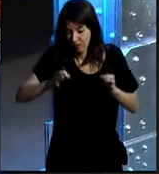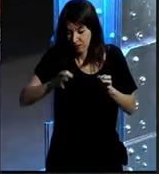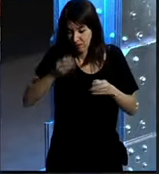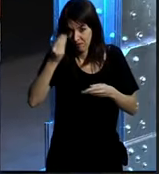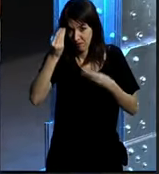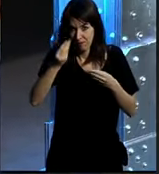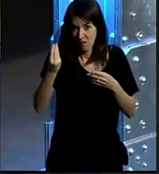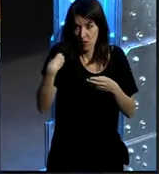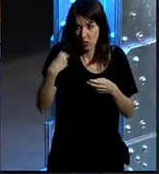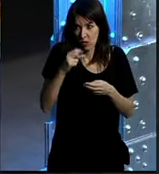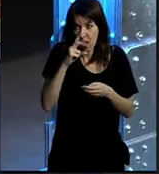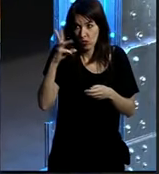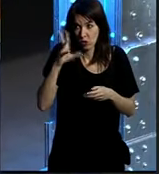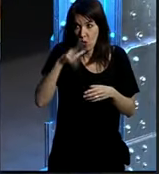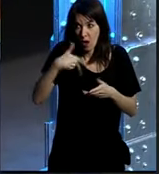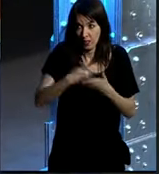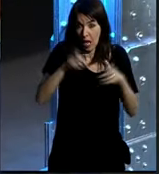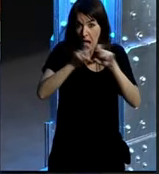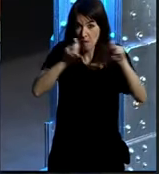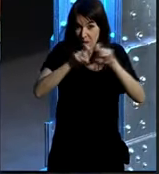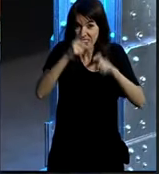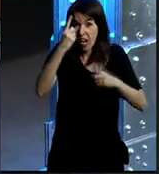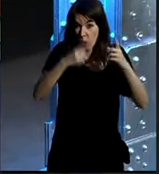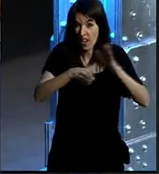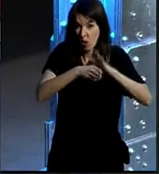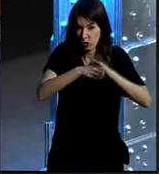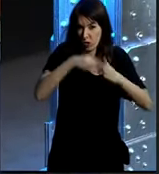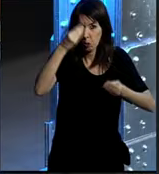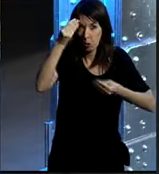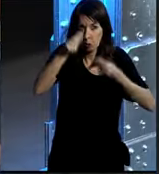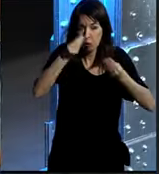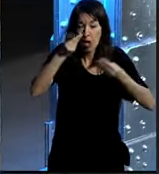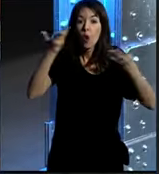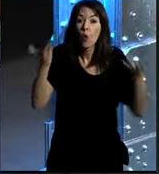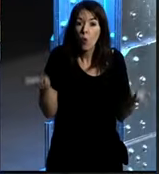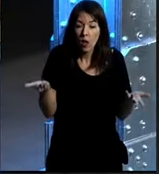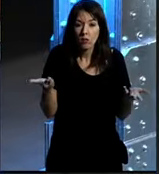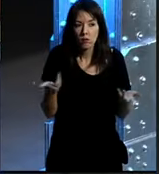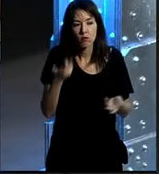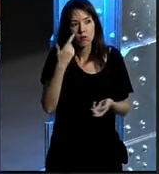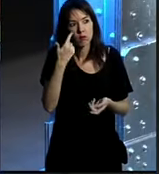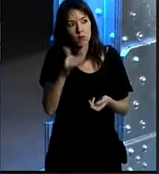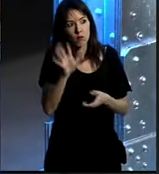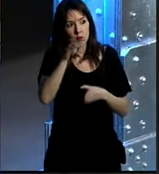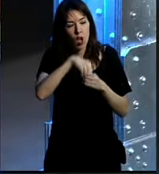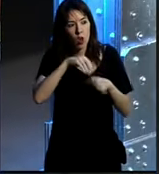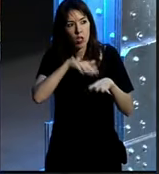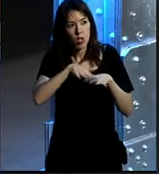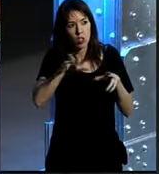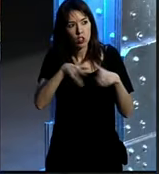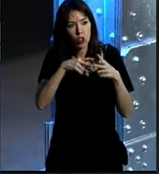en los últimos años o algunas incluso se lo siguen se lo siguen planteando ahora y es oye, ¿estamos en redes sociales?